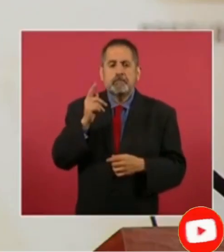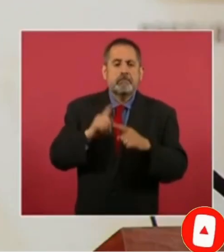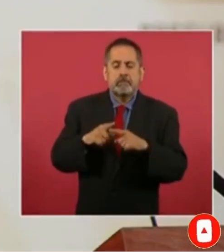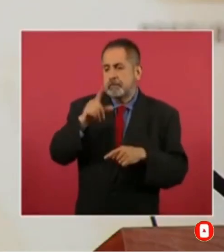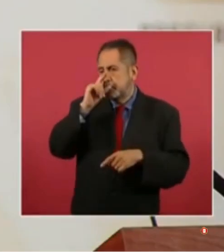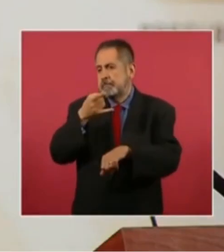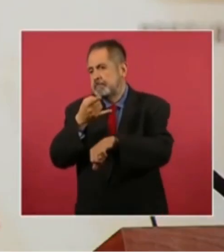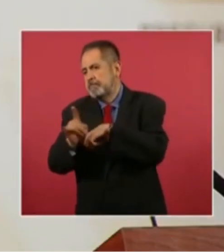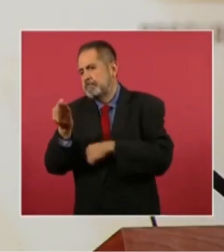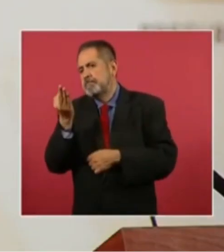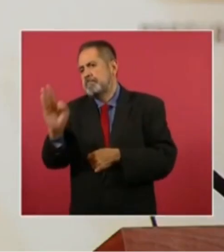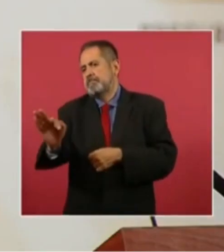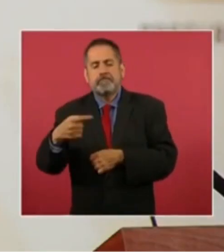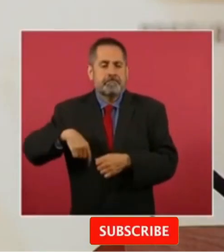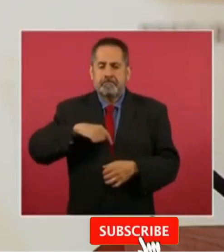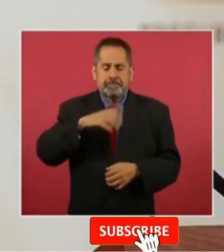fallarle al pueblo